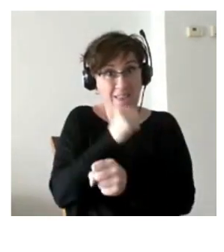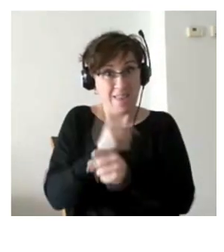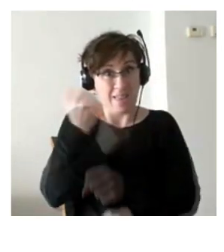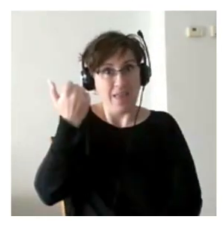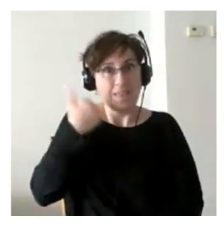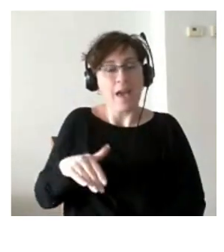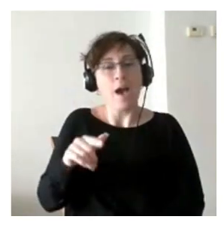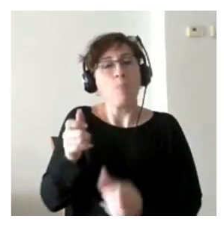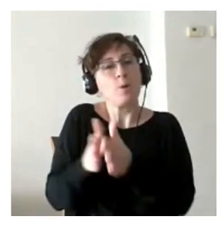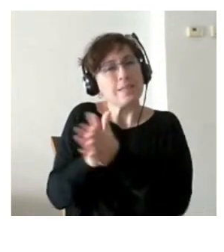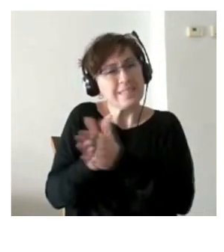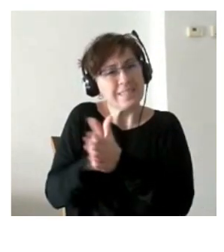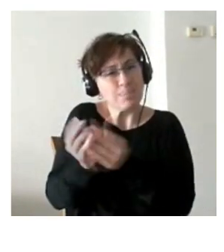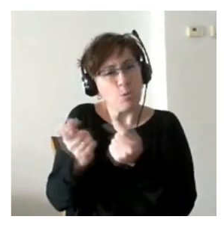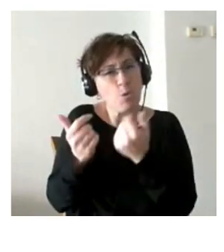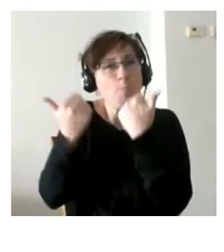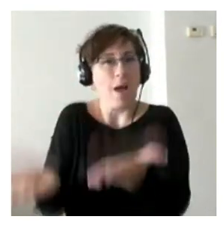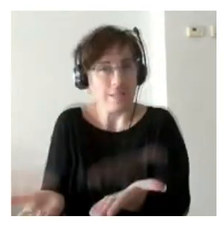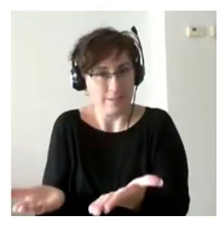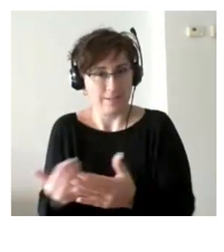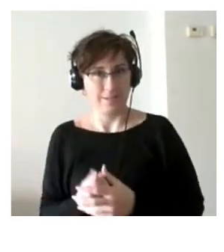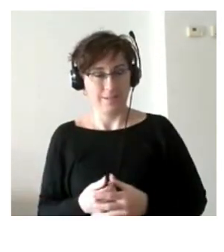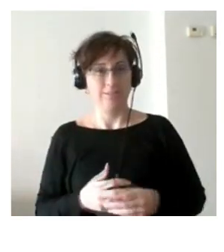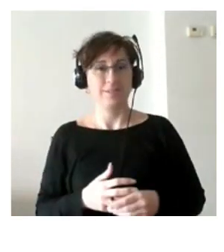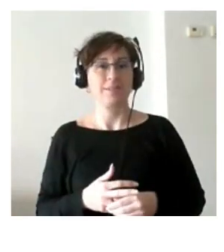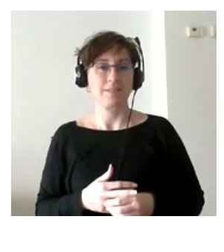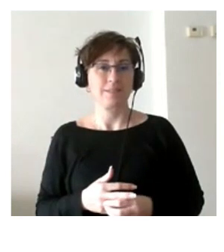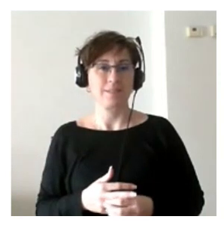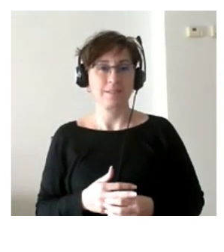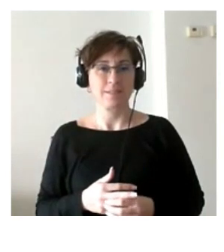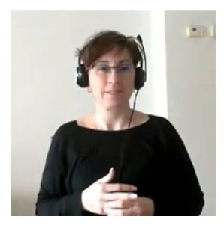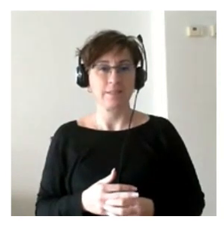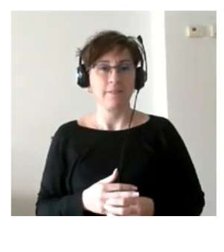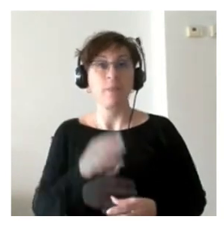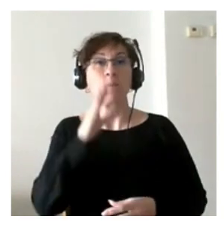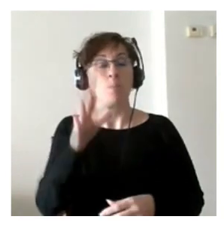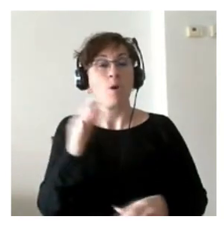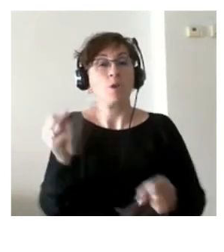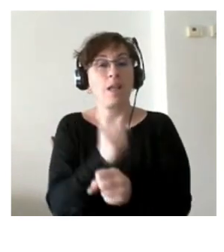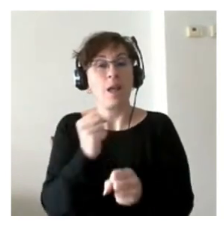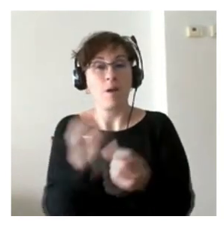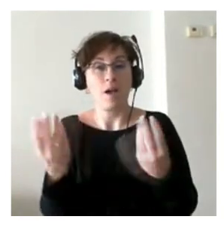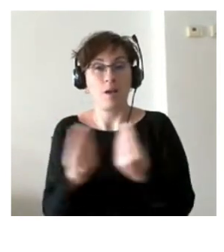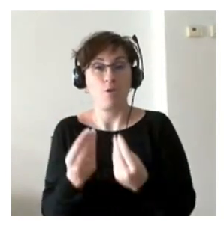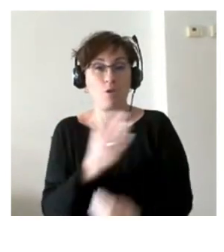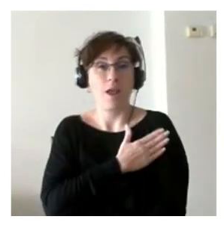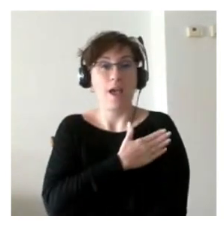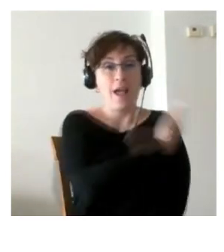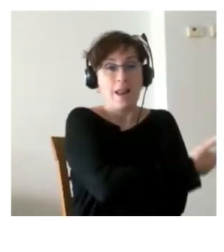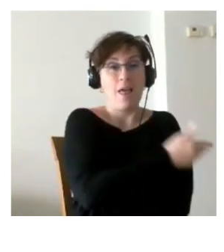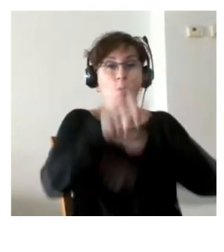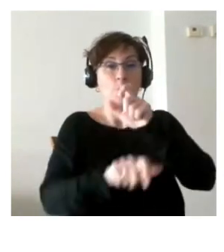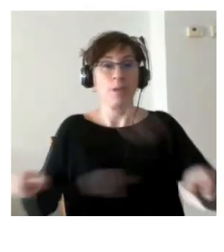puntito más de motivación para trabajar a trabajar con personas que tienen determinadas necesidades y ves el